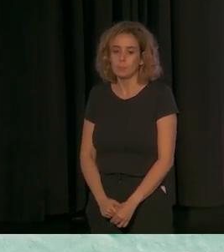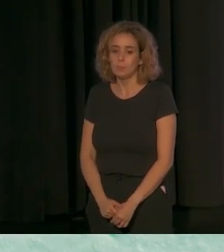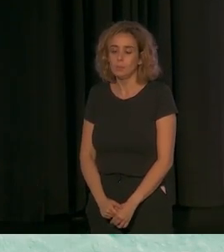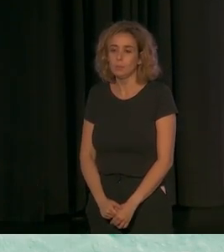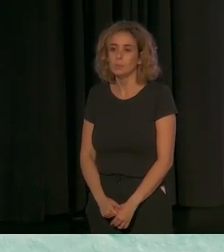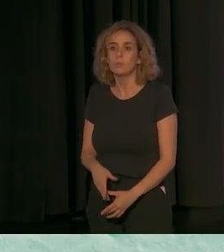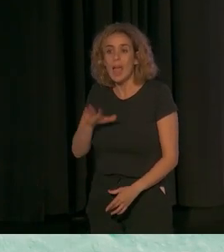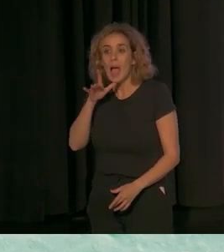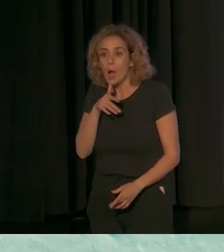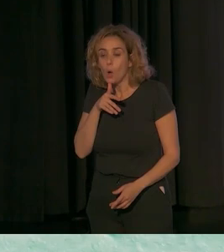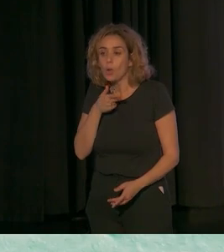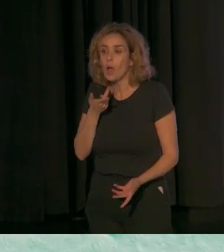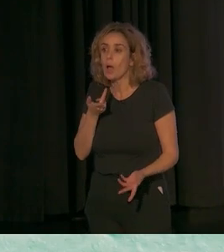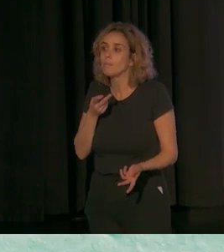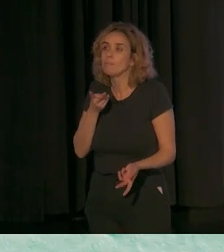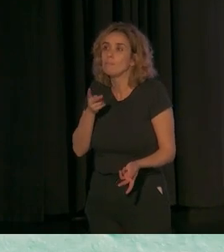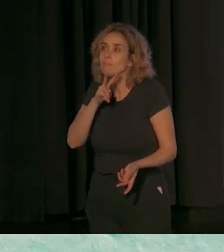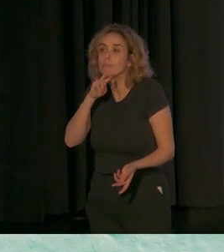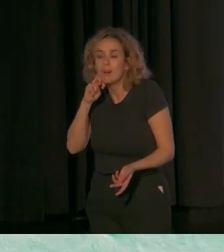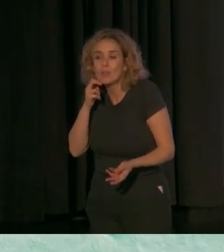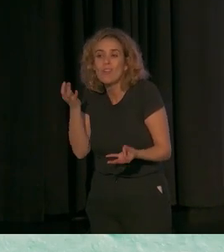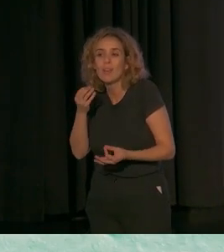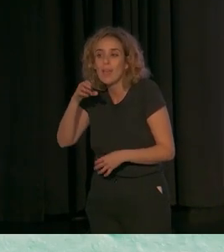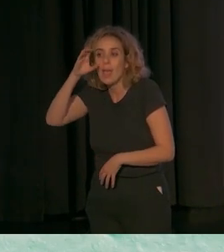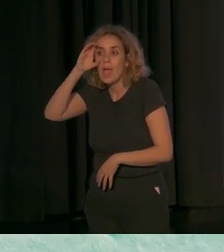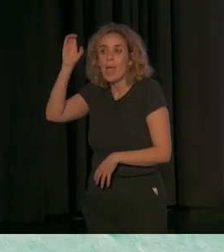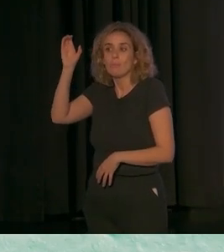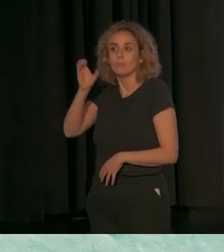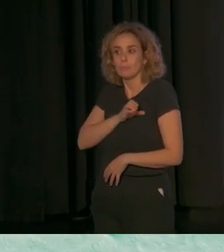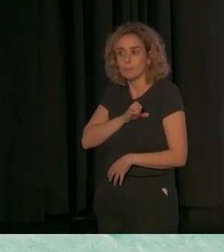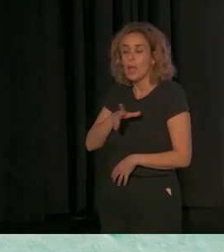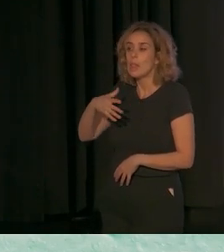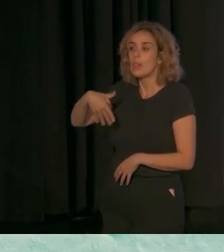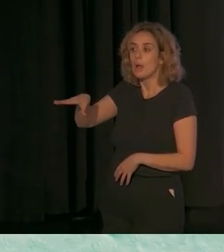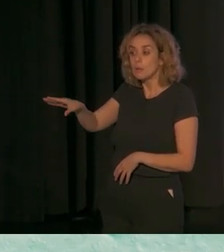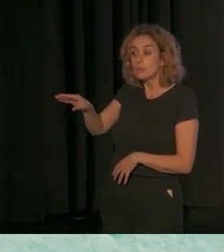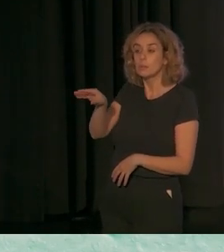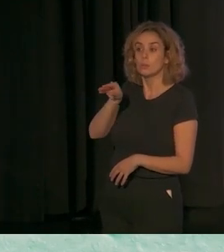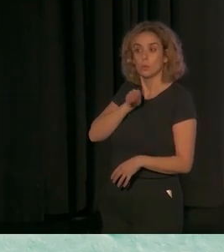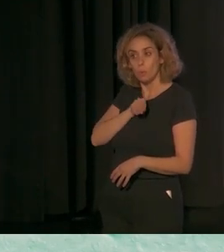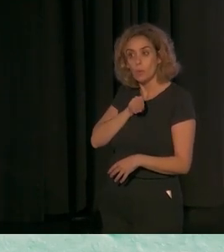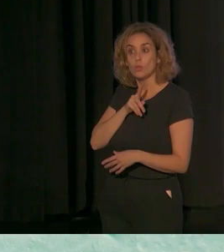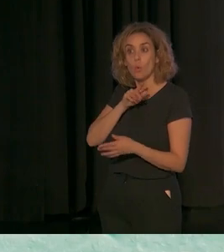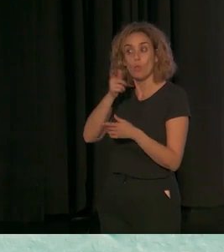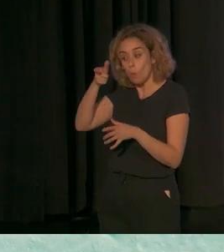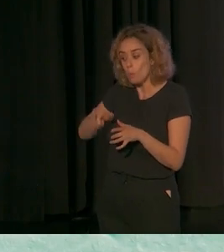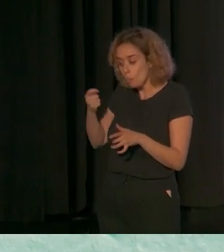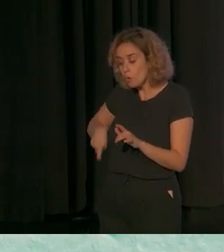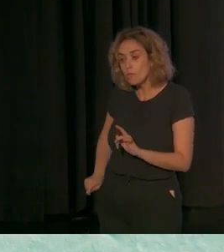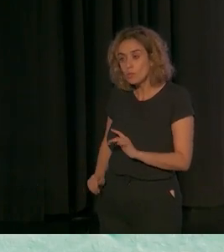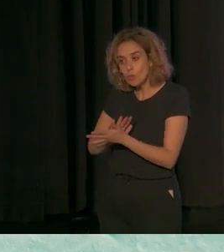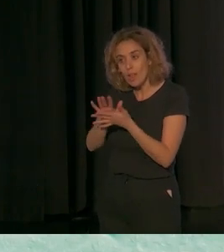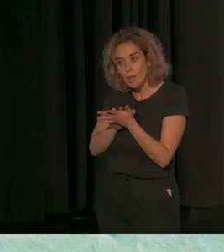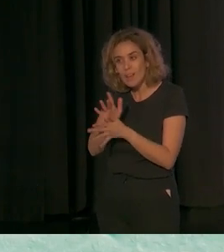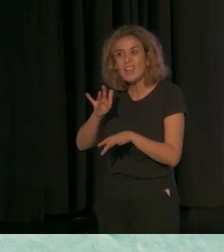¿Qué valoran? Valoran la actitud de escucha, la comprensión cuando se hallan con profesionales, su